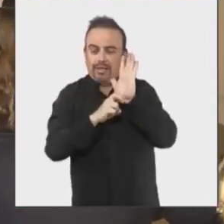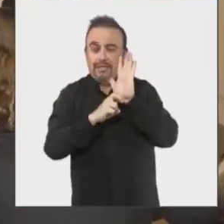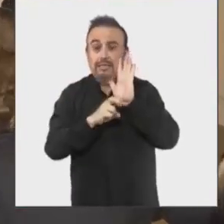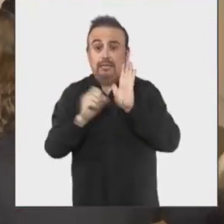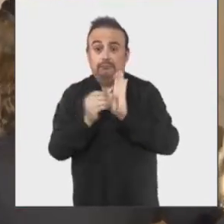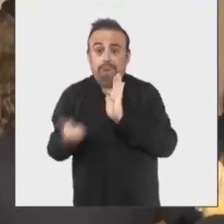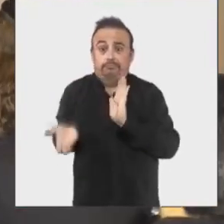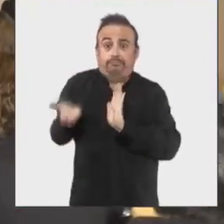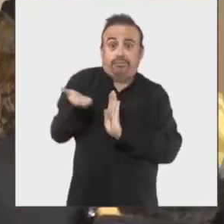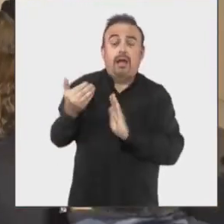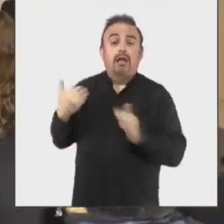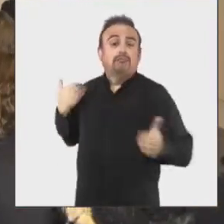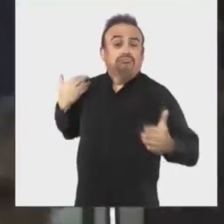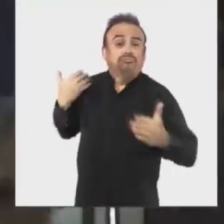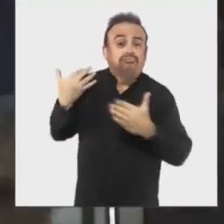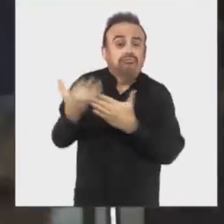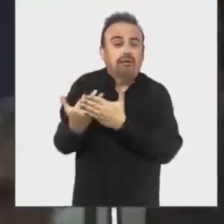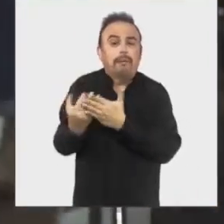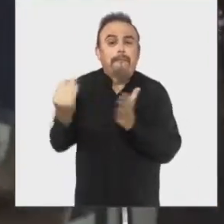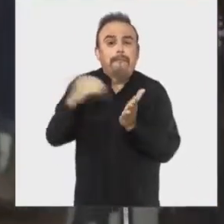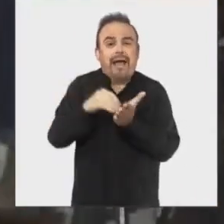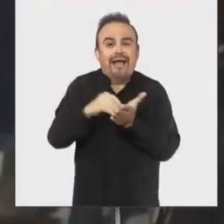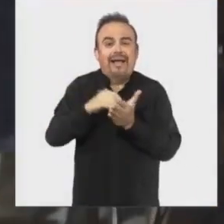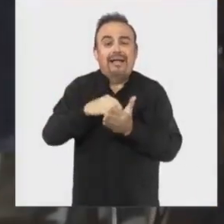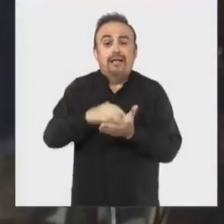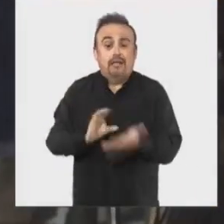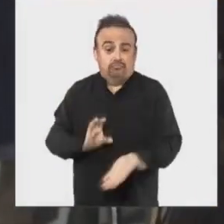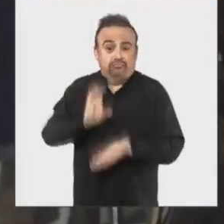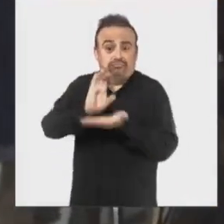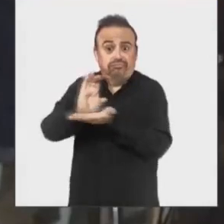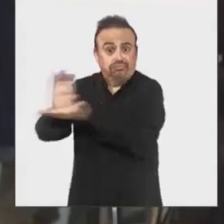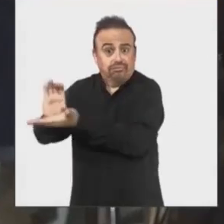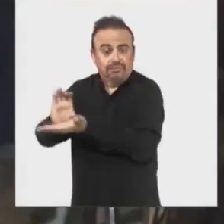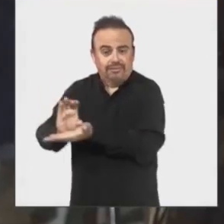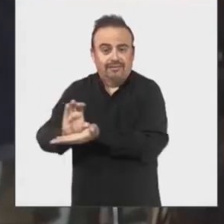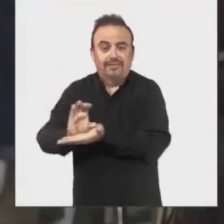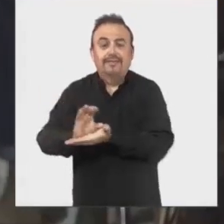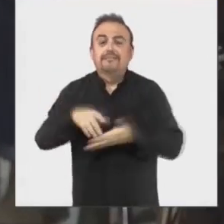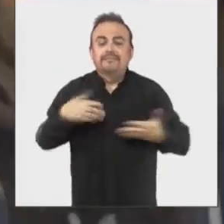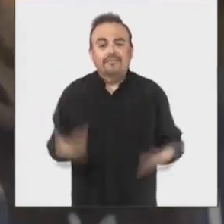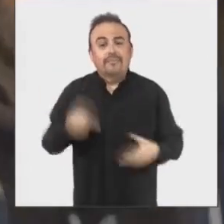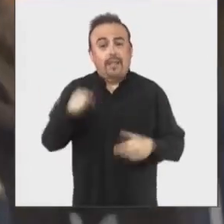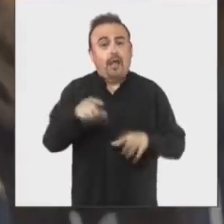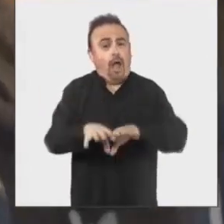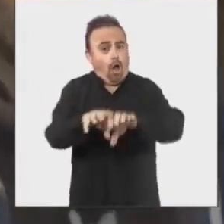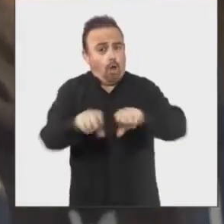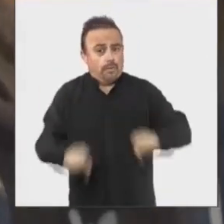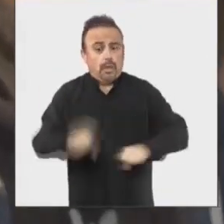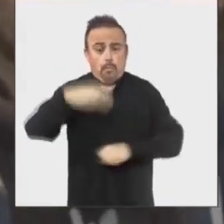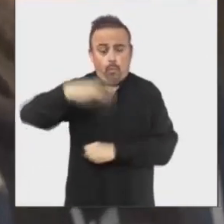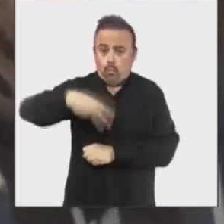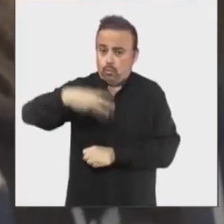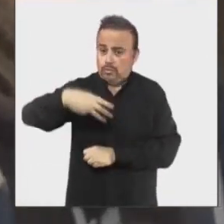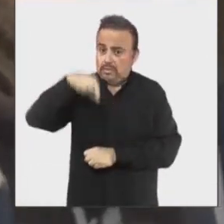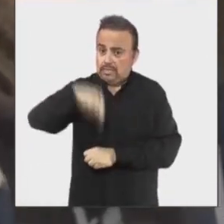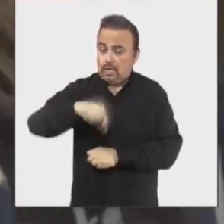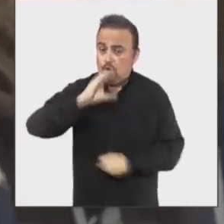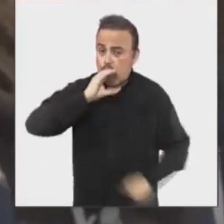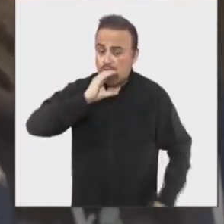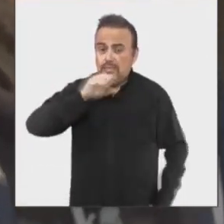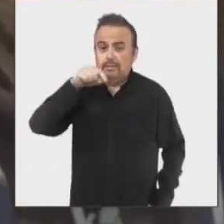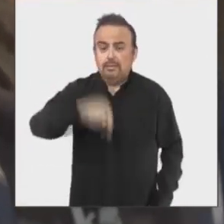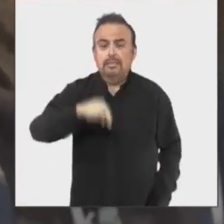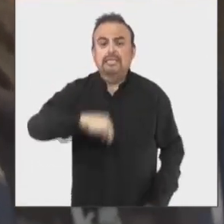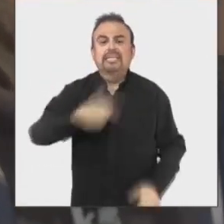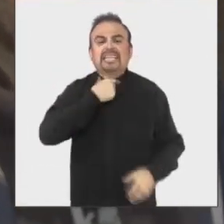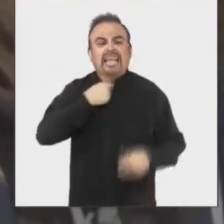inédita en su larga trayectoria el monto de financiamiento entregado. A través de este compromiso la Municipalidad de Concepción